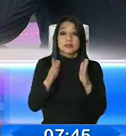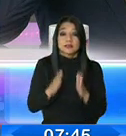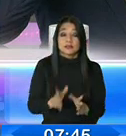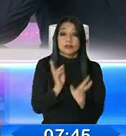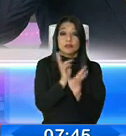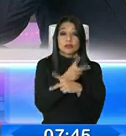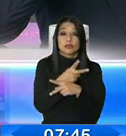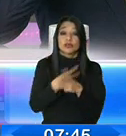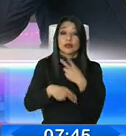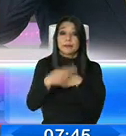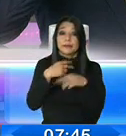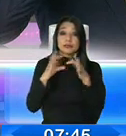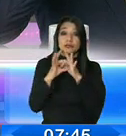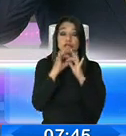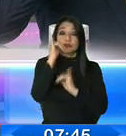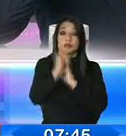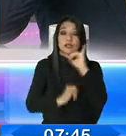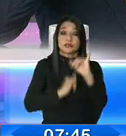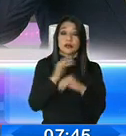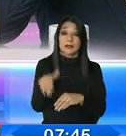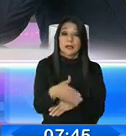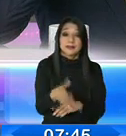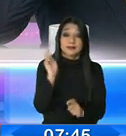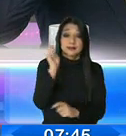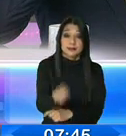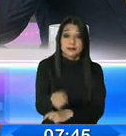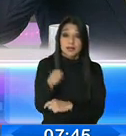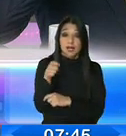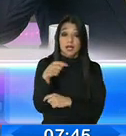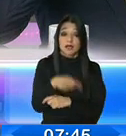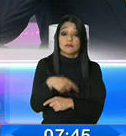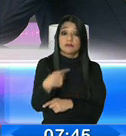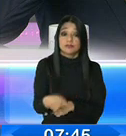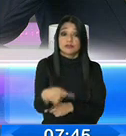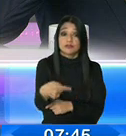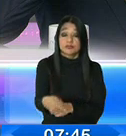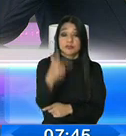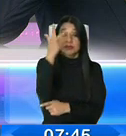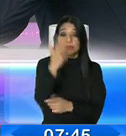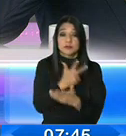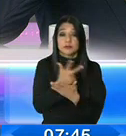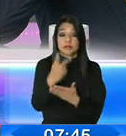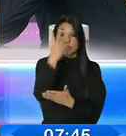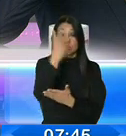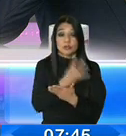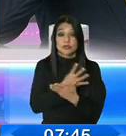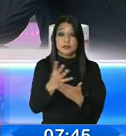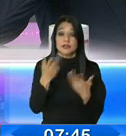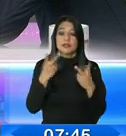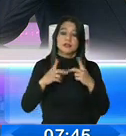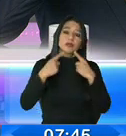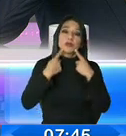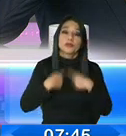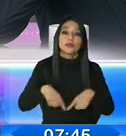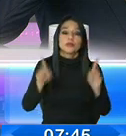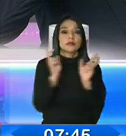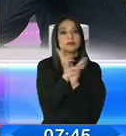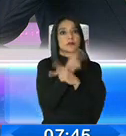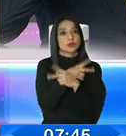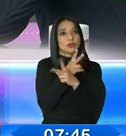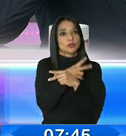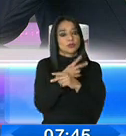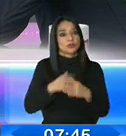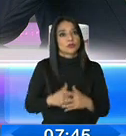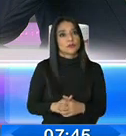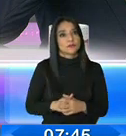Comercio Exterior, Inversiones y Pesca, esta cartera de Estado en las próximas tres, cuatro semanas lanzará este producto que es